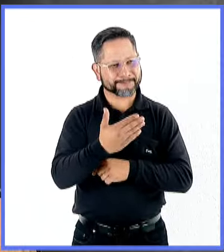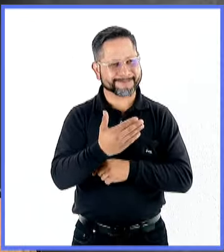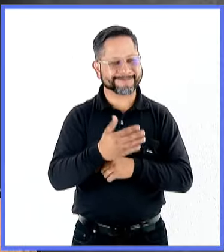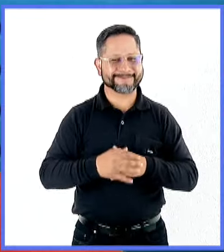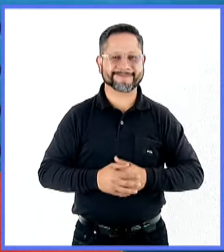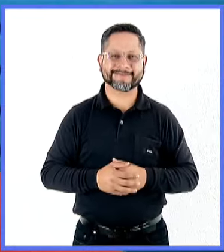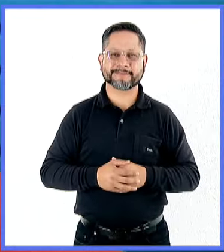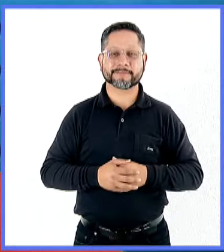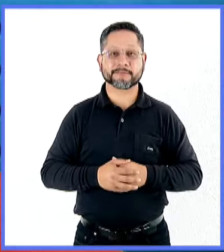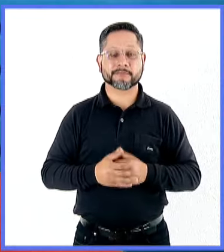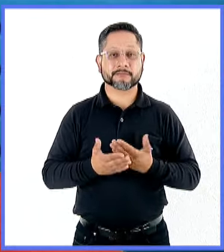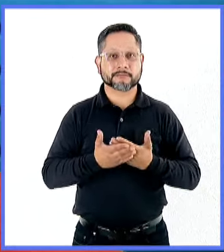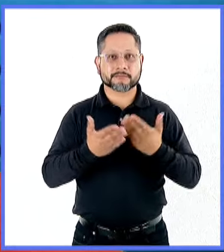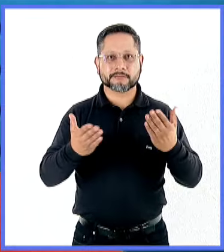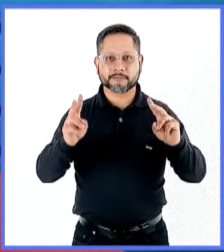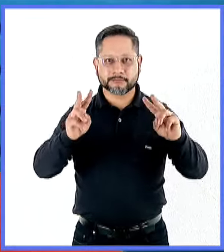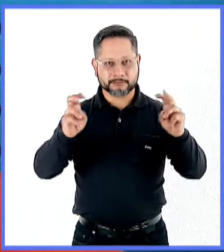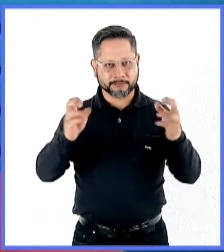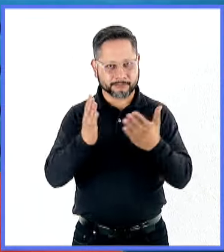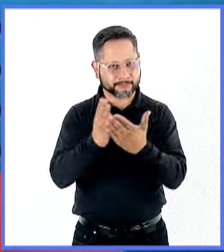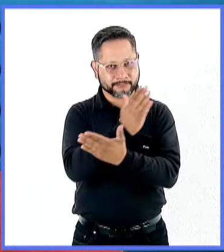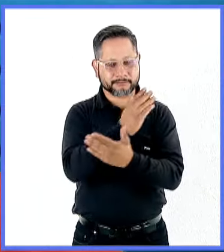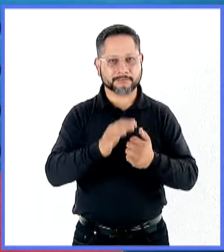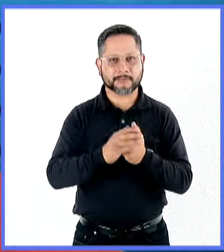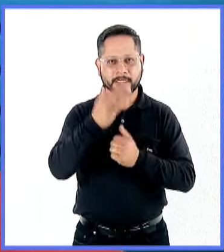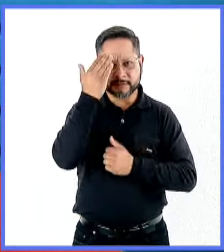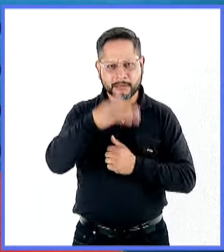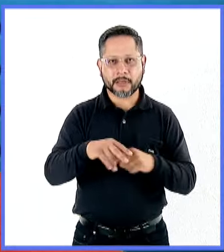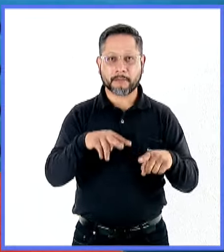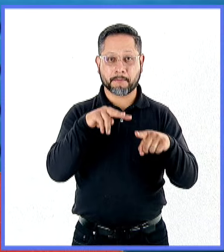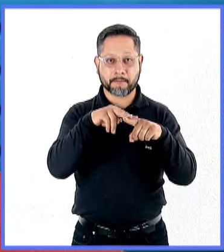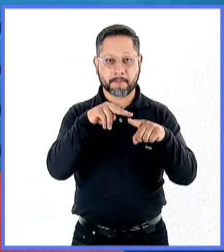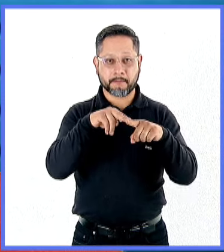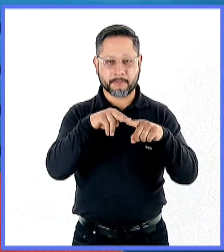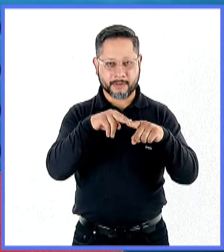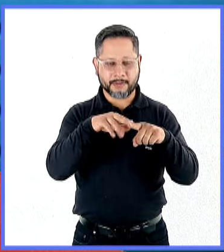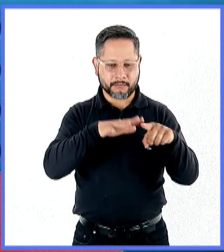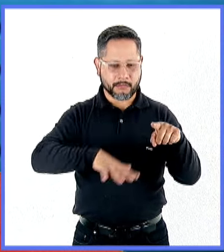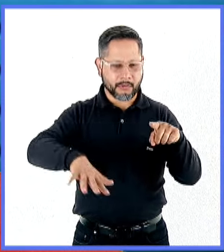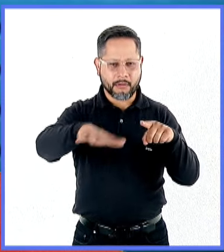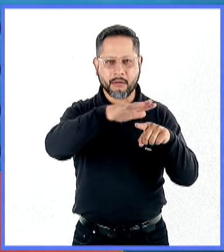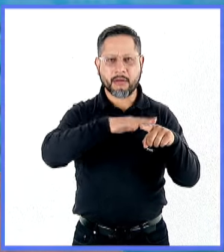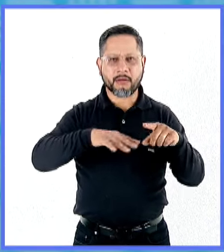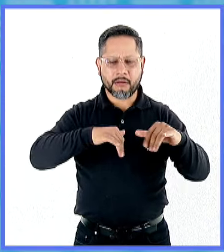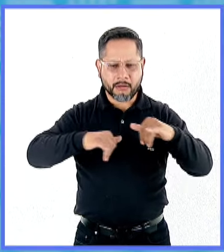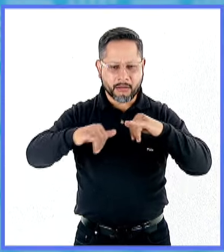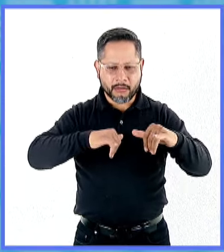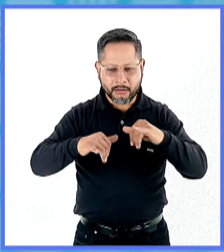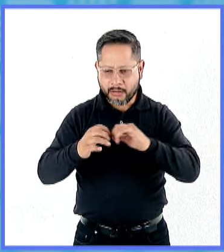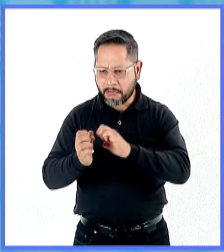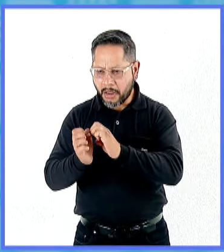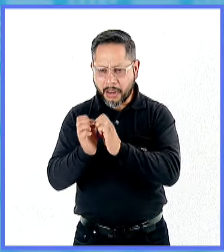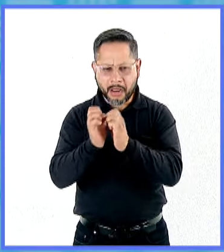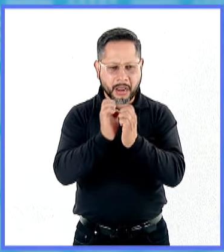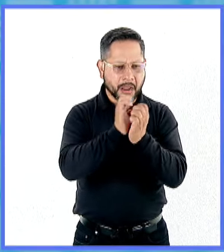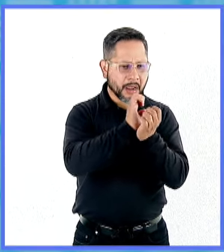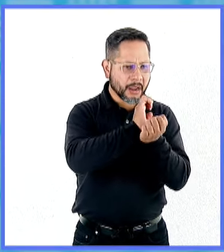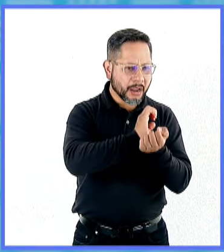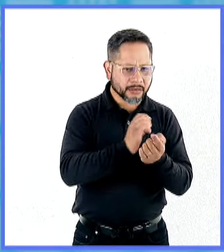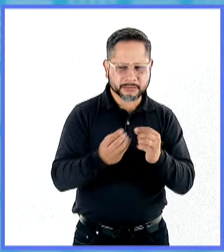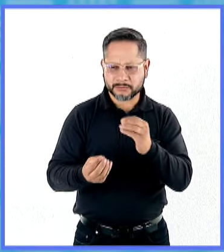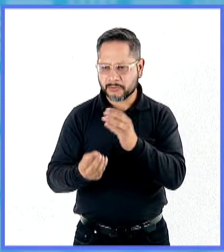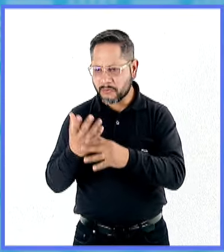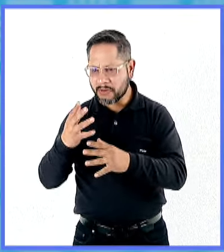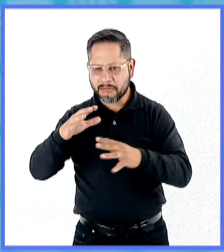licenciado. Y vamos con otro tema. Sabemos que los geoparques son espacios que reflejan la evolución geológica a través de relieves